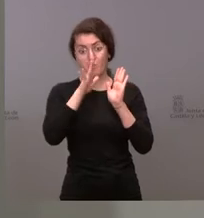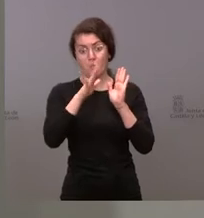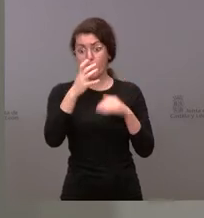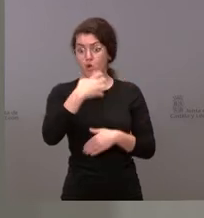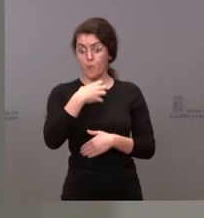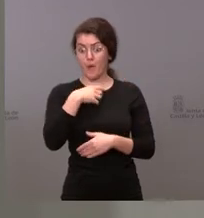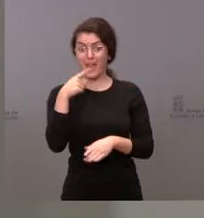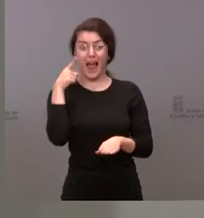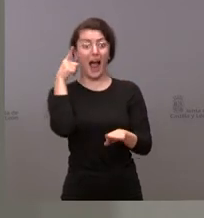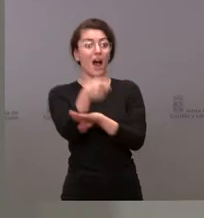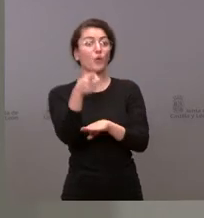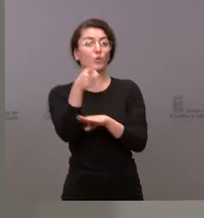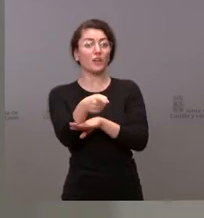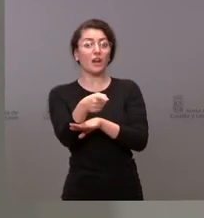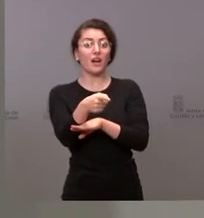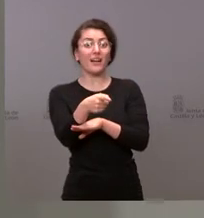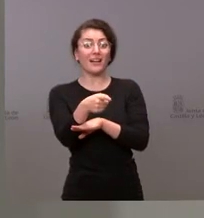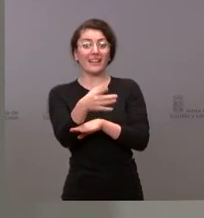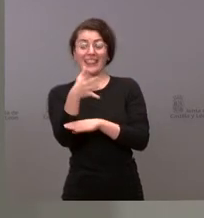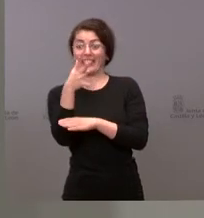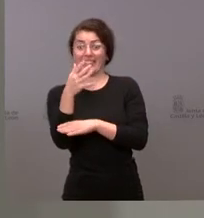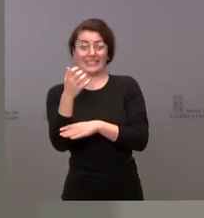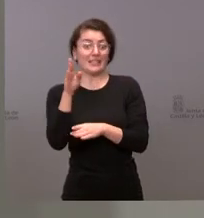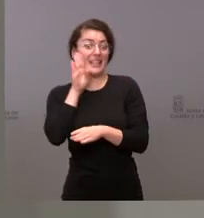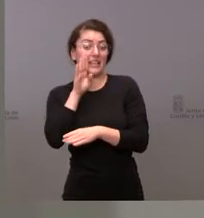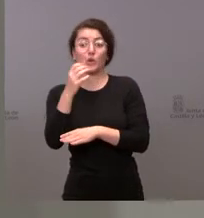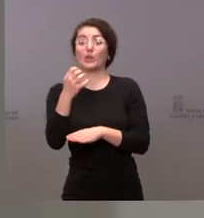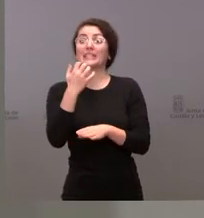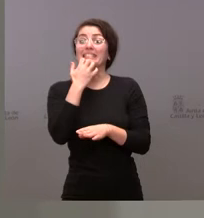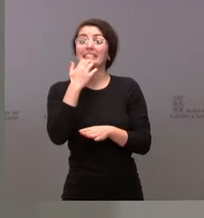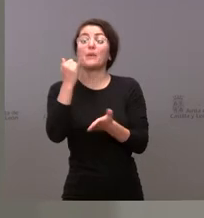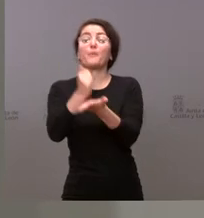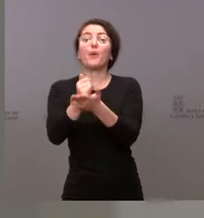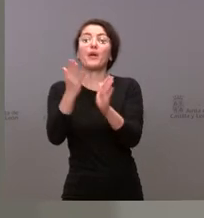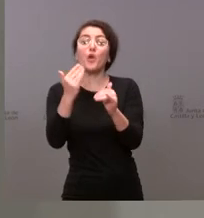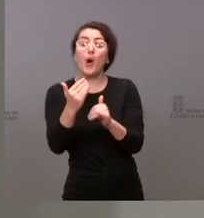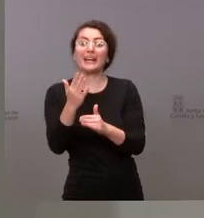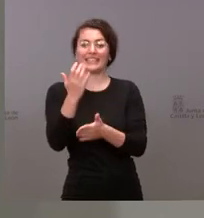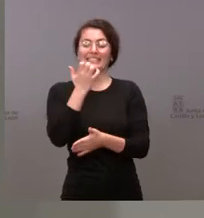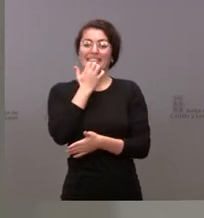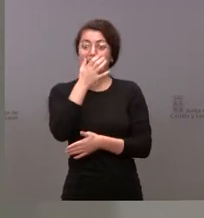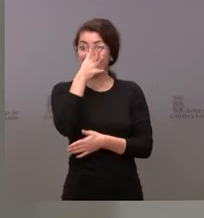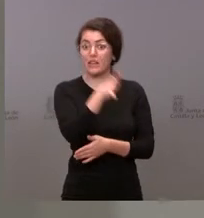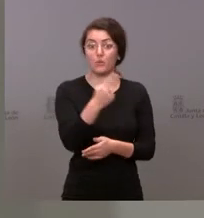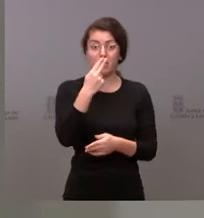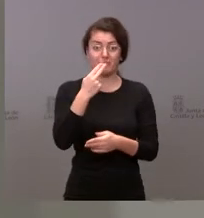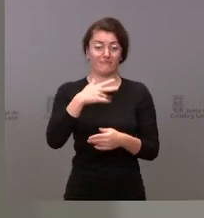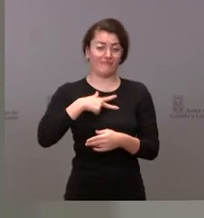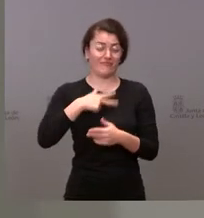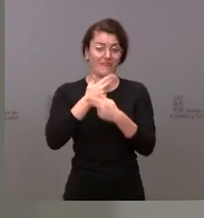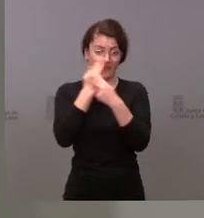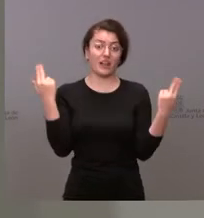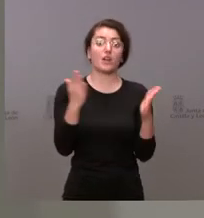acusar a nadie de un delito sin pruebas y sin acudir a la Fiscalía. Nuestro llamamiento a todos a los